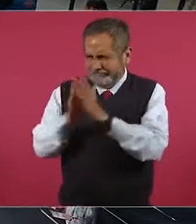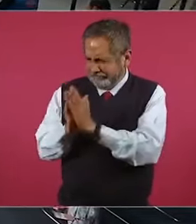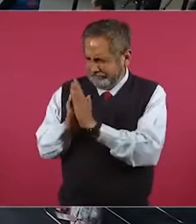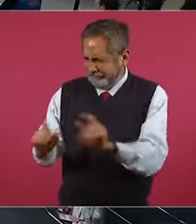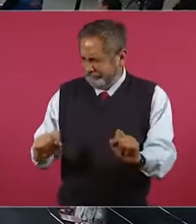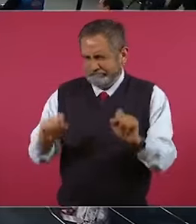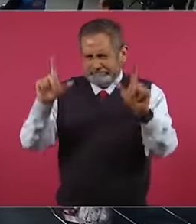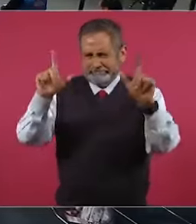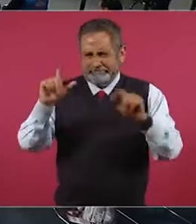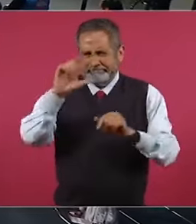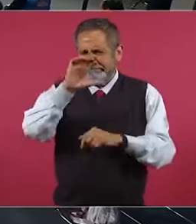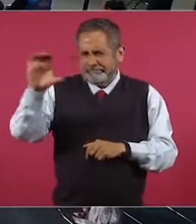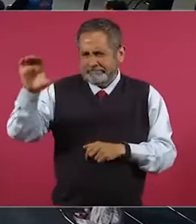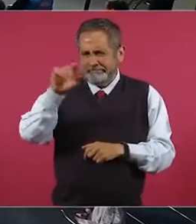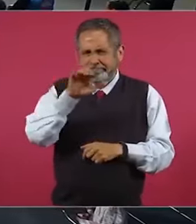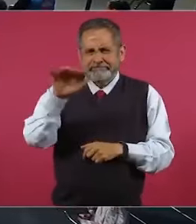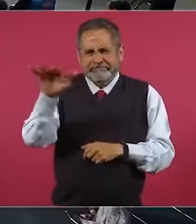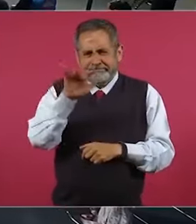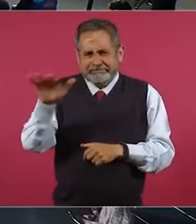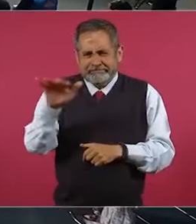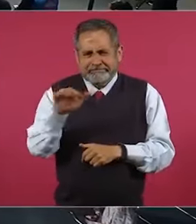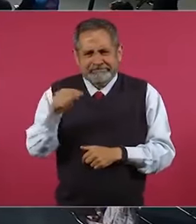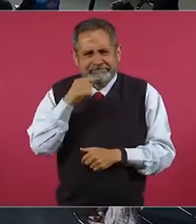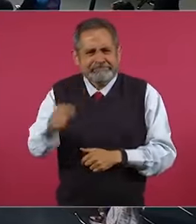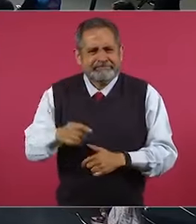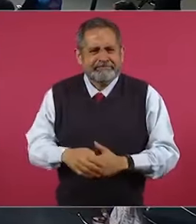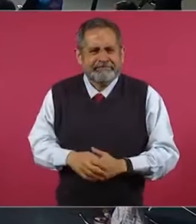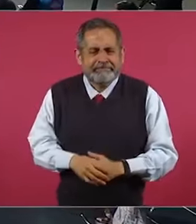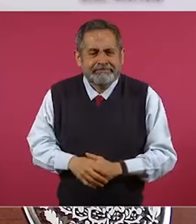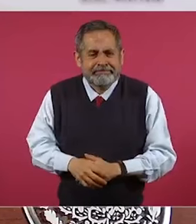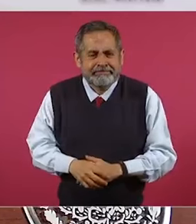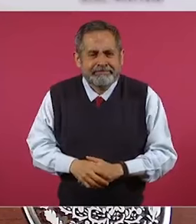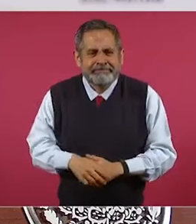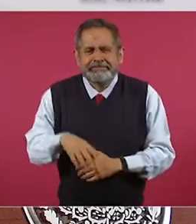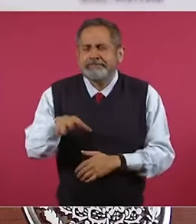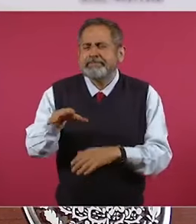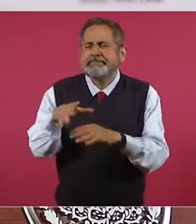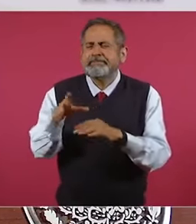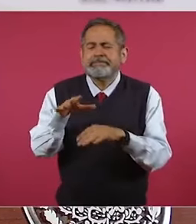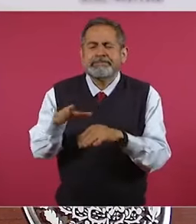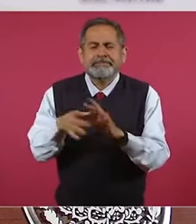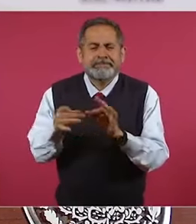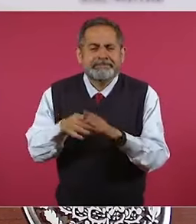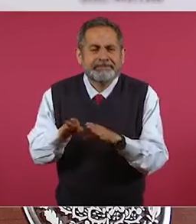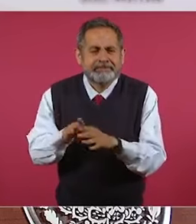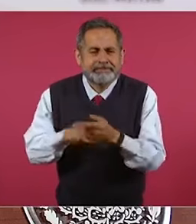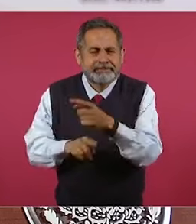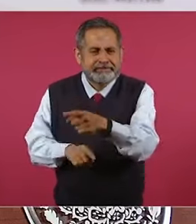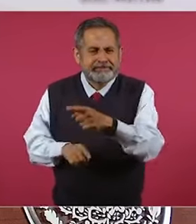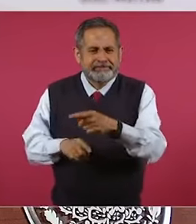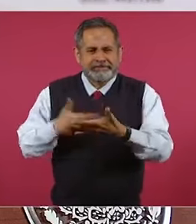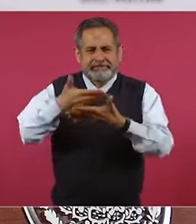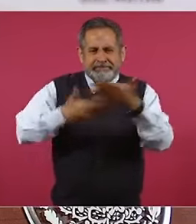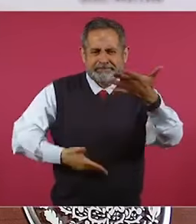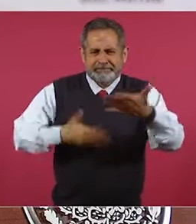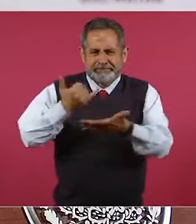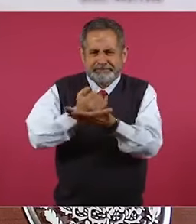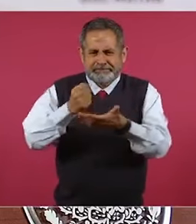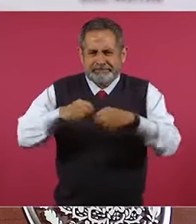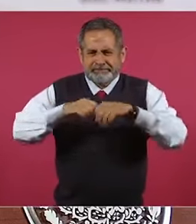lo del manifiesto